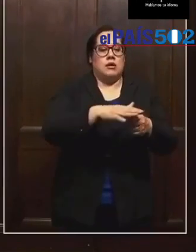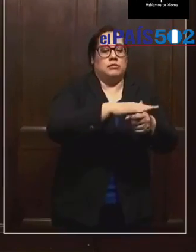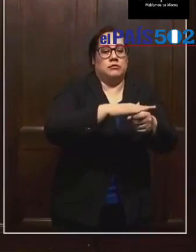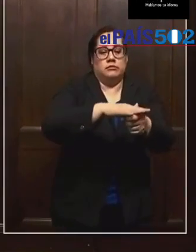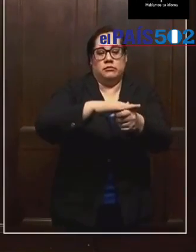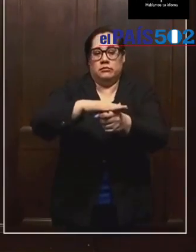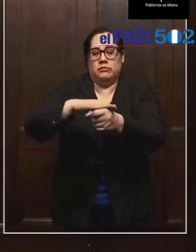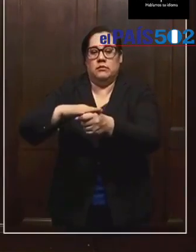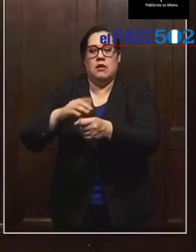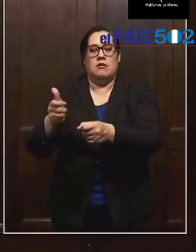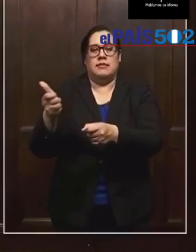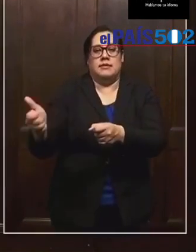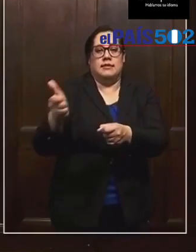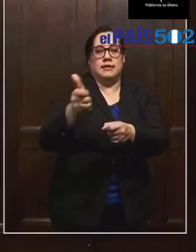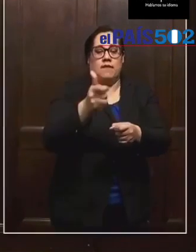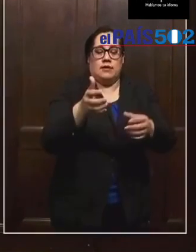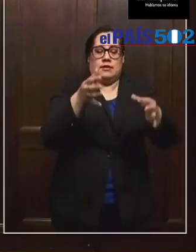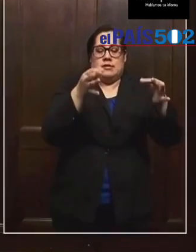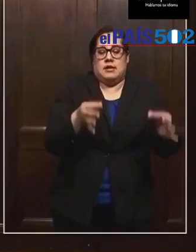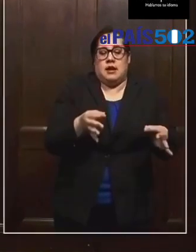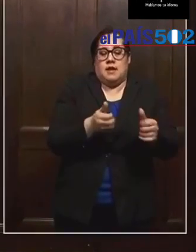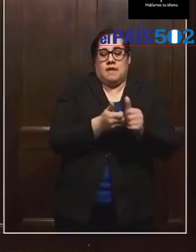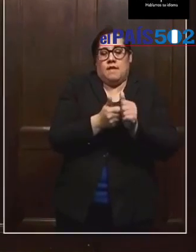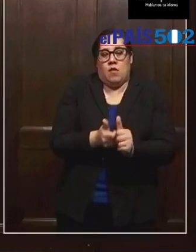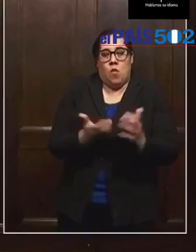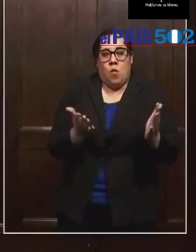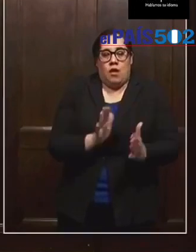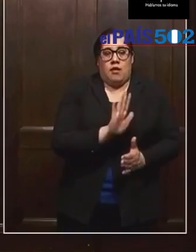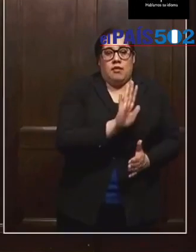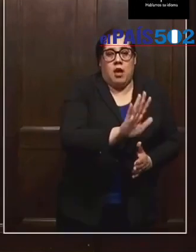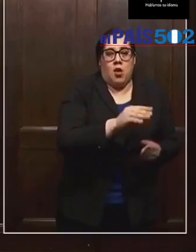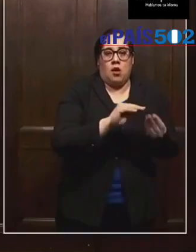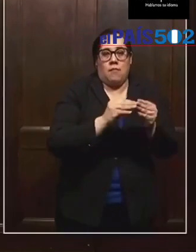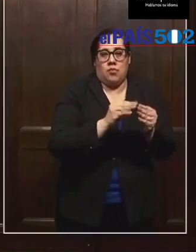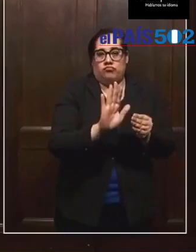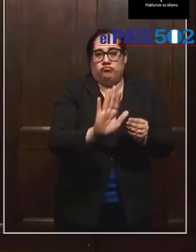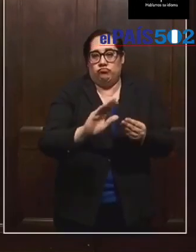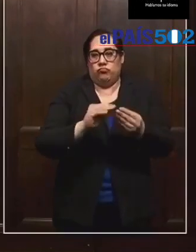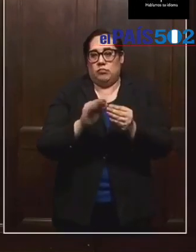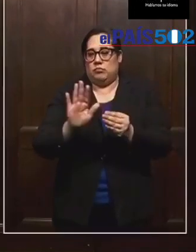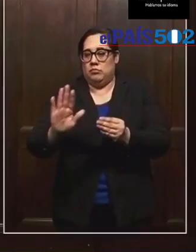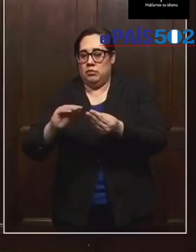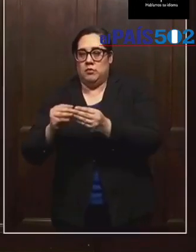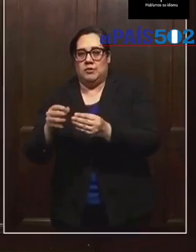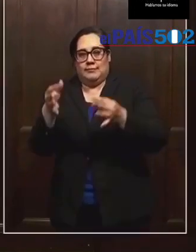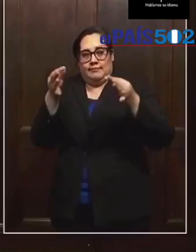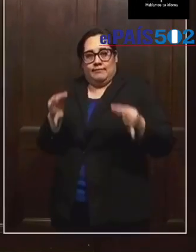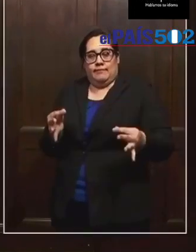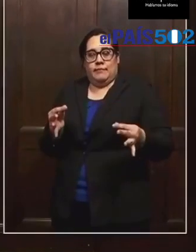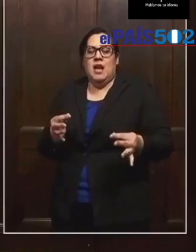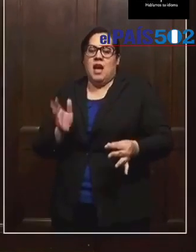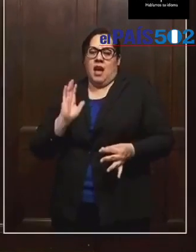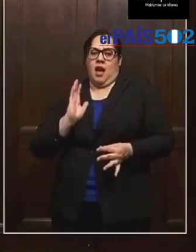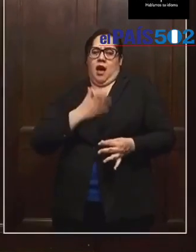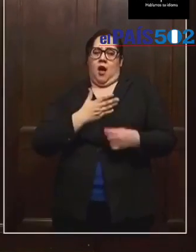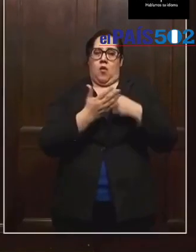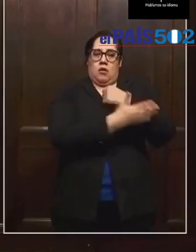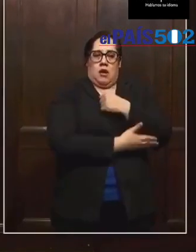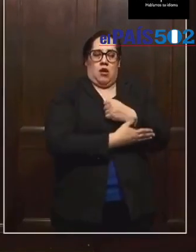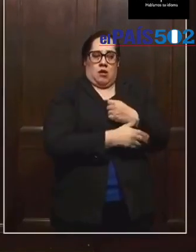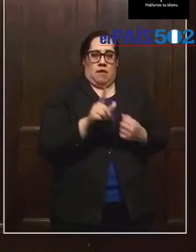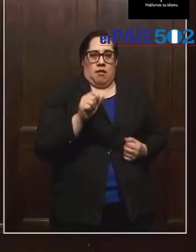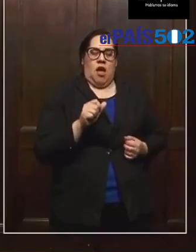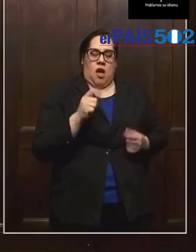tomen decisiones basadas en los datos locales. Y aunque las acciones de nuestro condado han